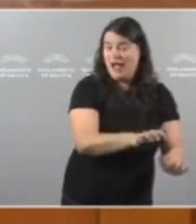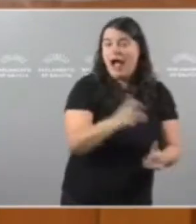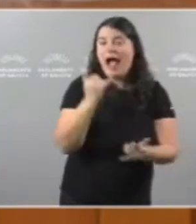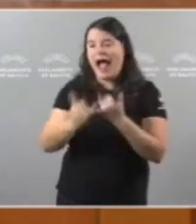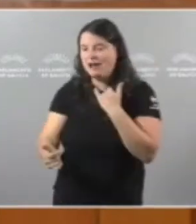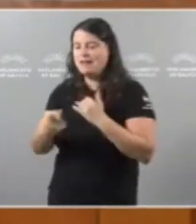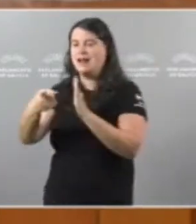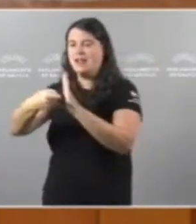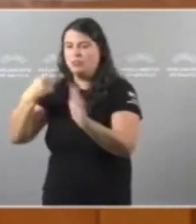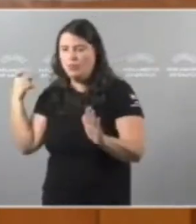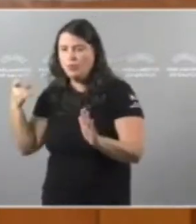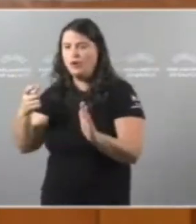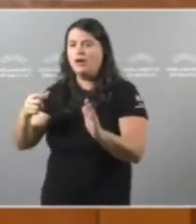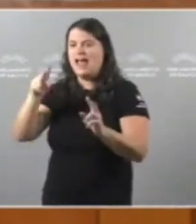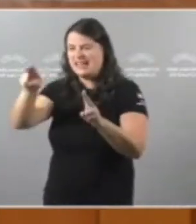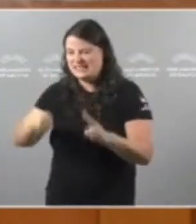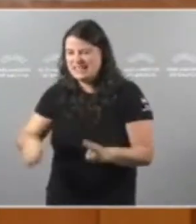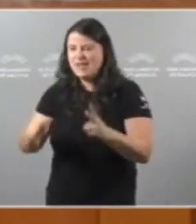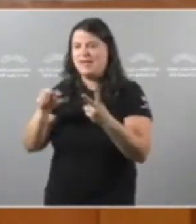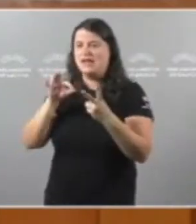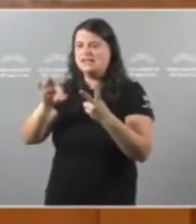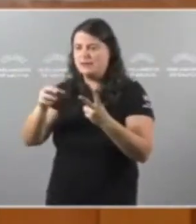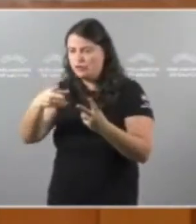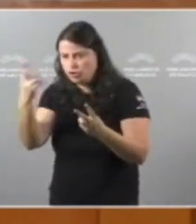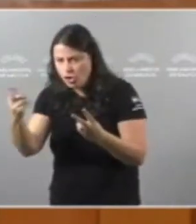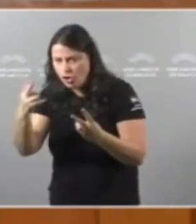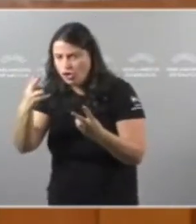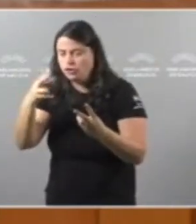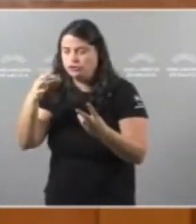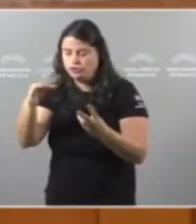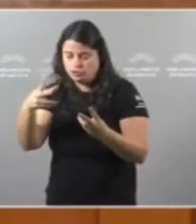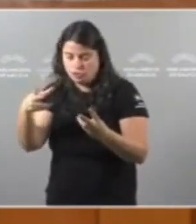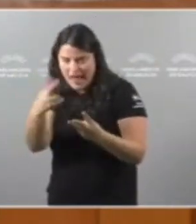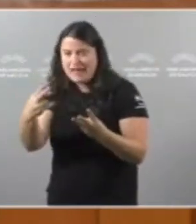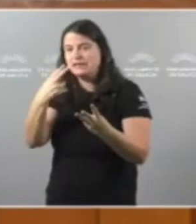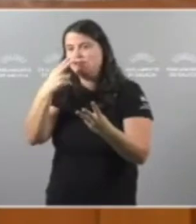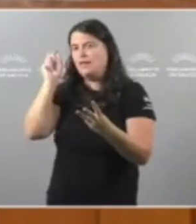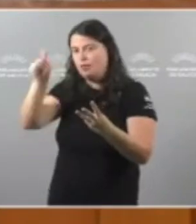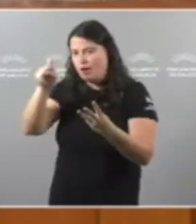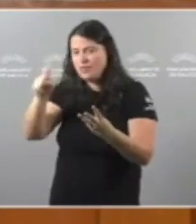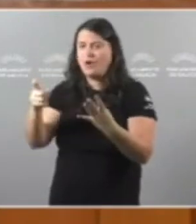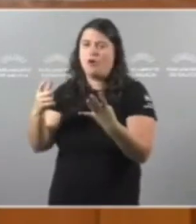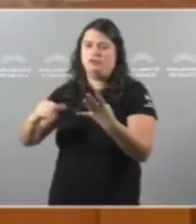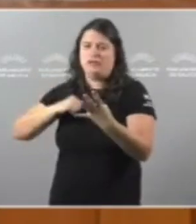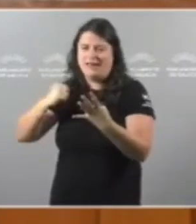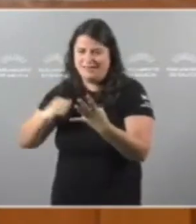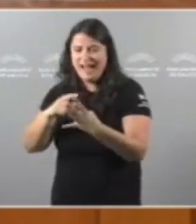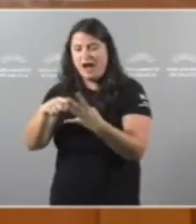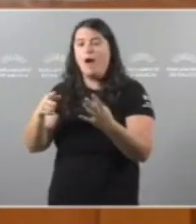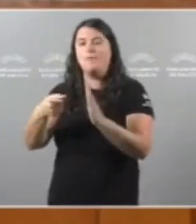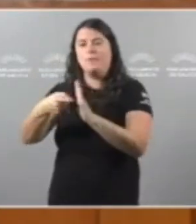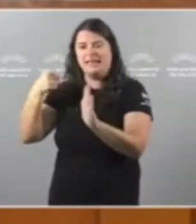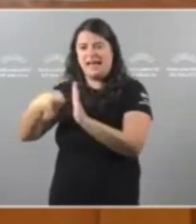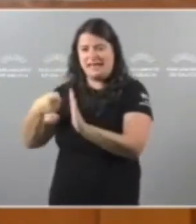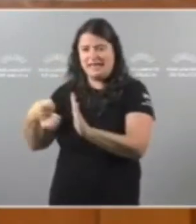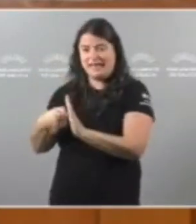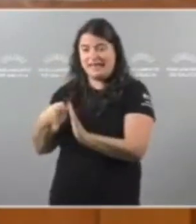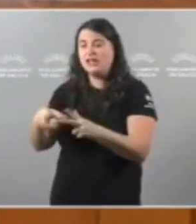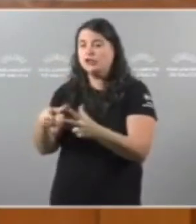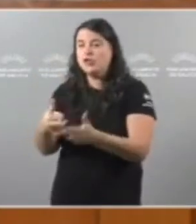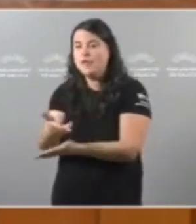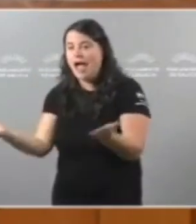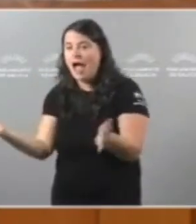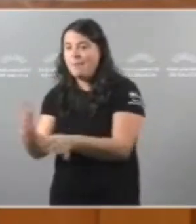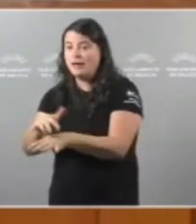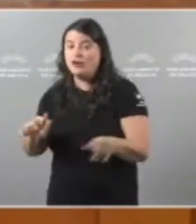educación, residencias e servicios sociais A maioría dos galegos e das galegas Así é como goberna